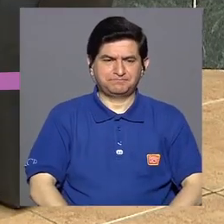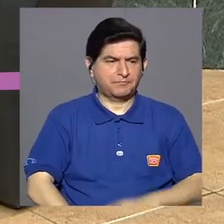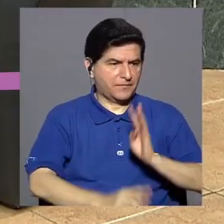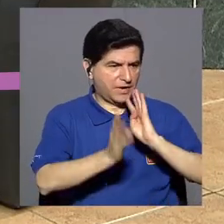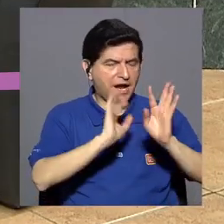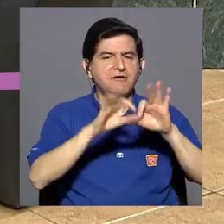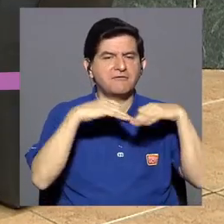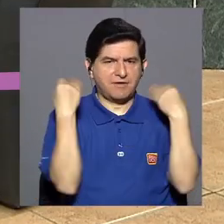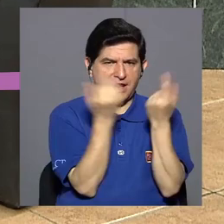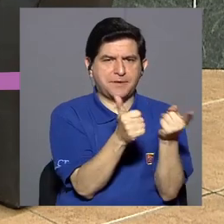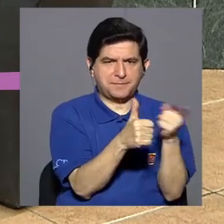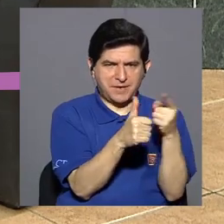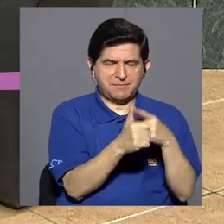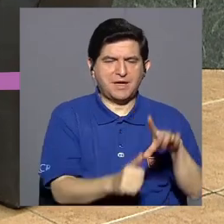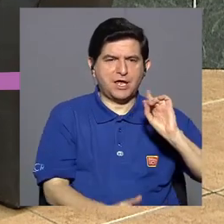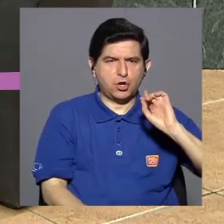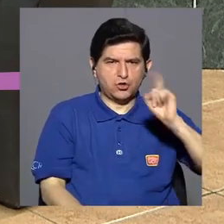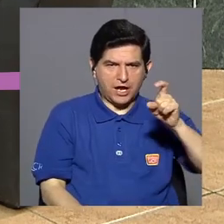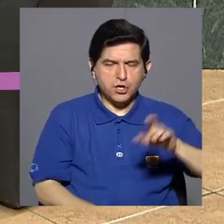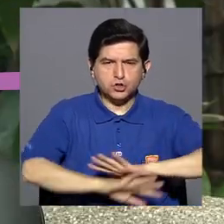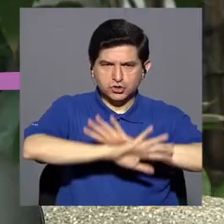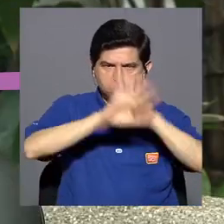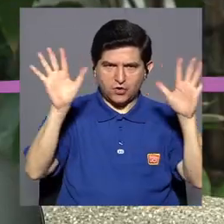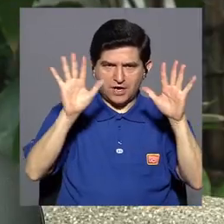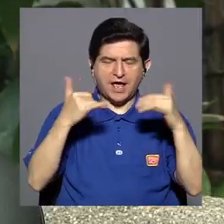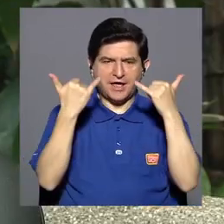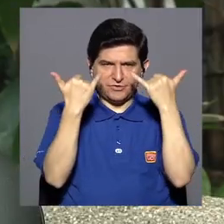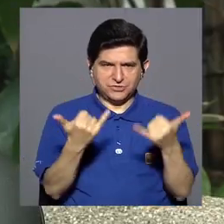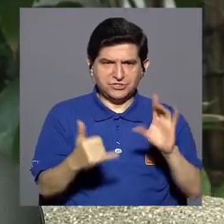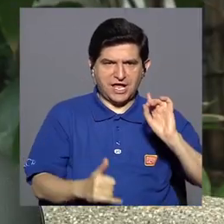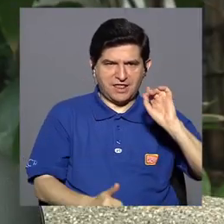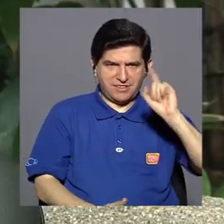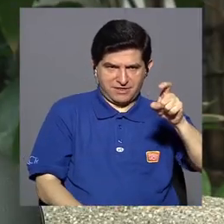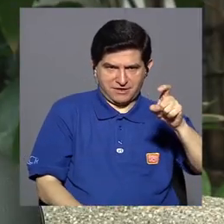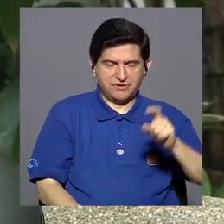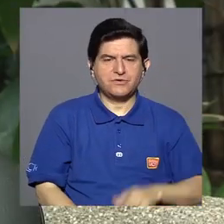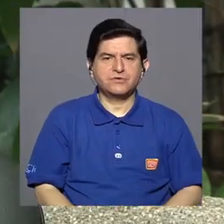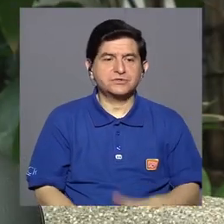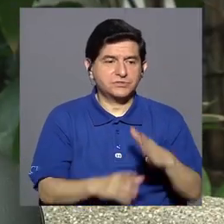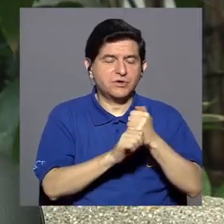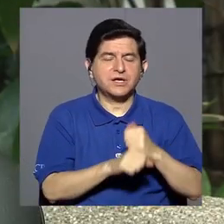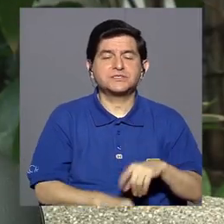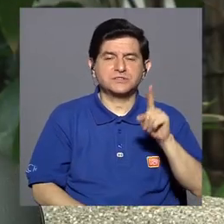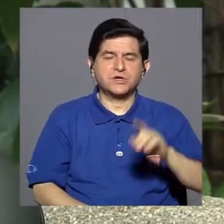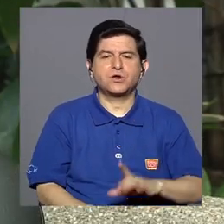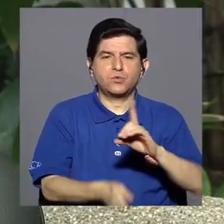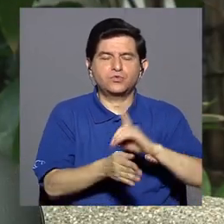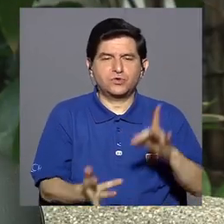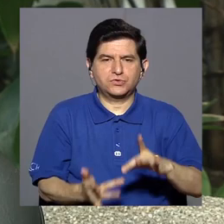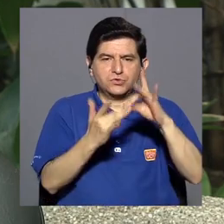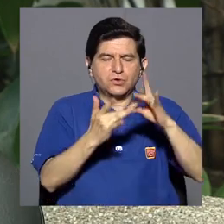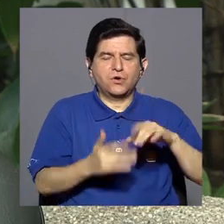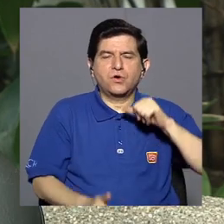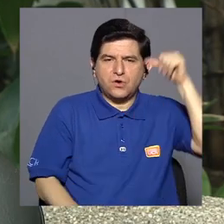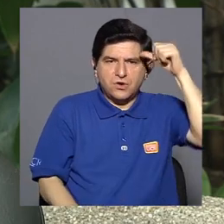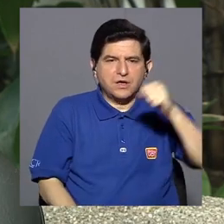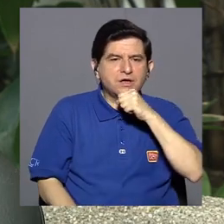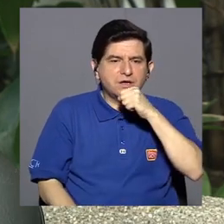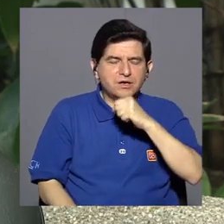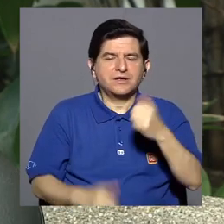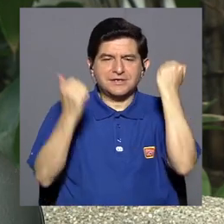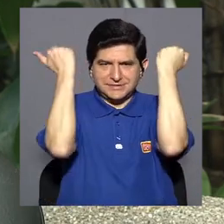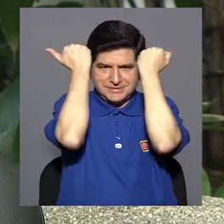Conversar con la familia. Primero, que el diagnóstico esté claro, que ya ese diagnóstico le hiciera un geriatra, un